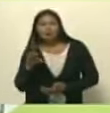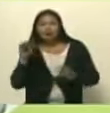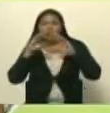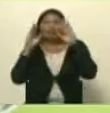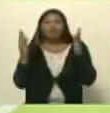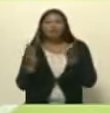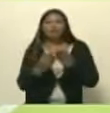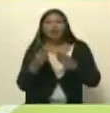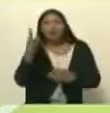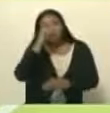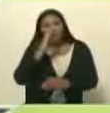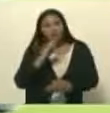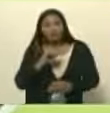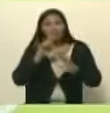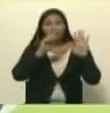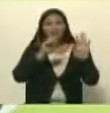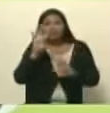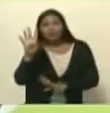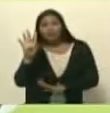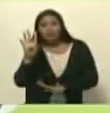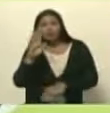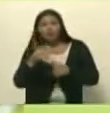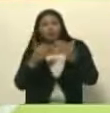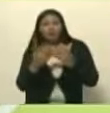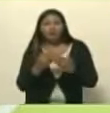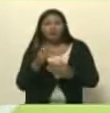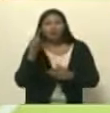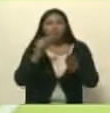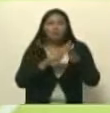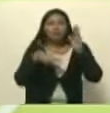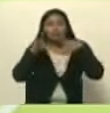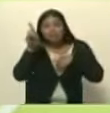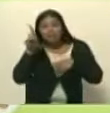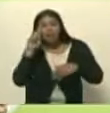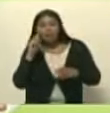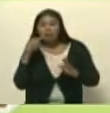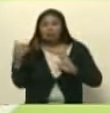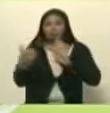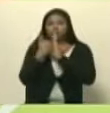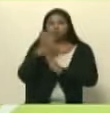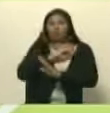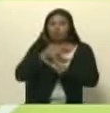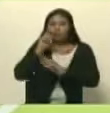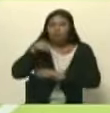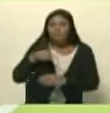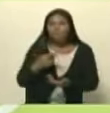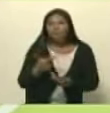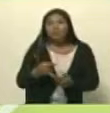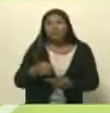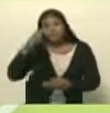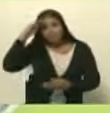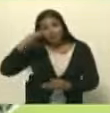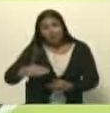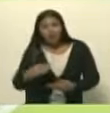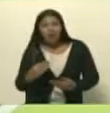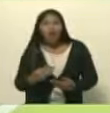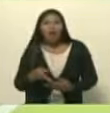el 64 o en 2016 hubo golpes mediáticos también militares